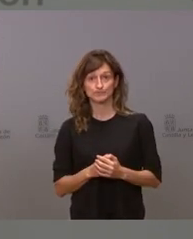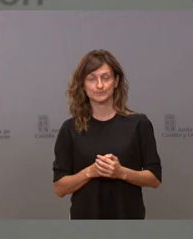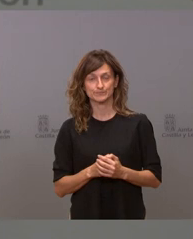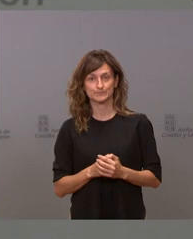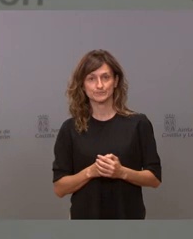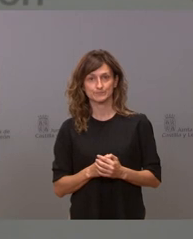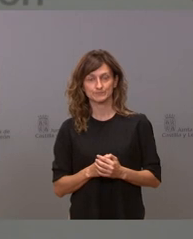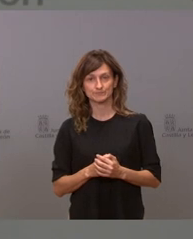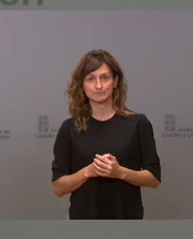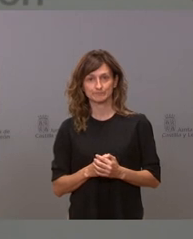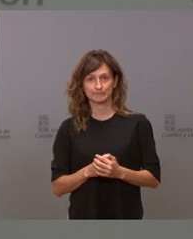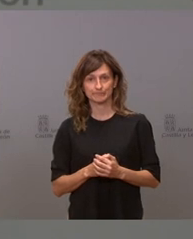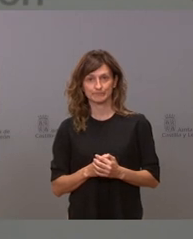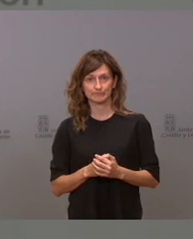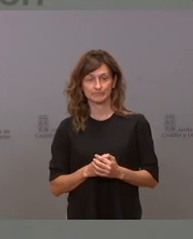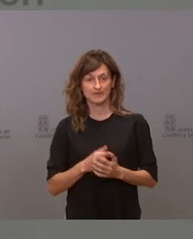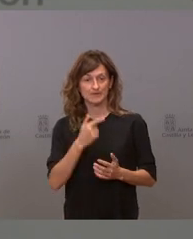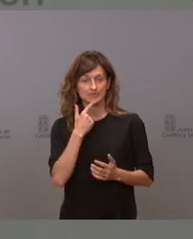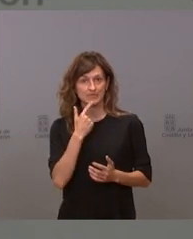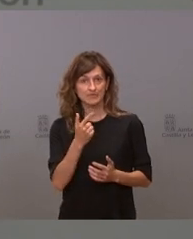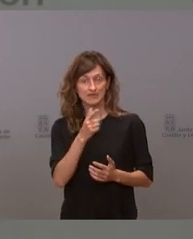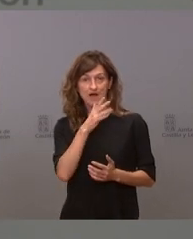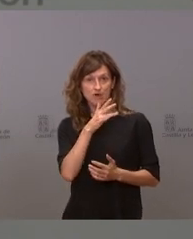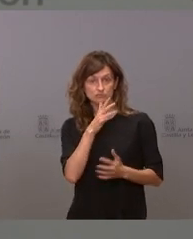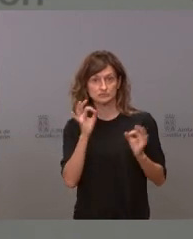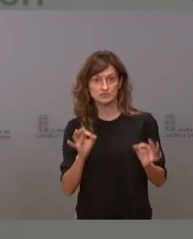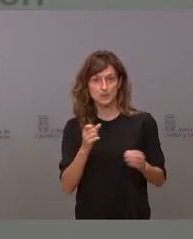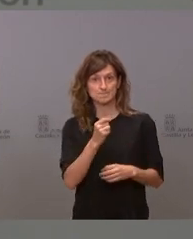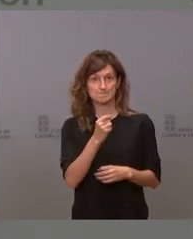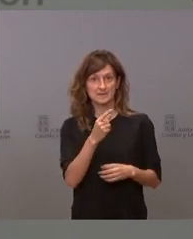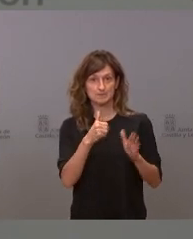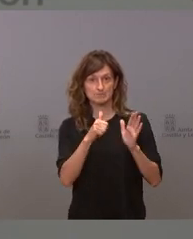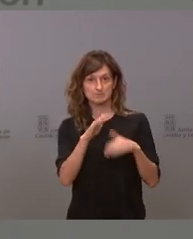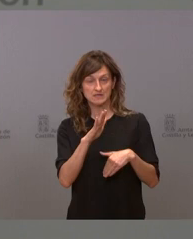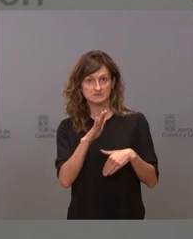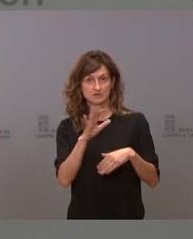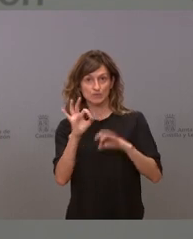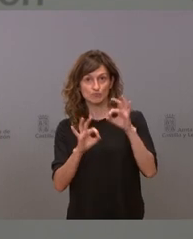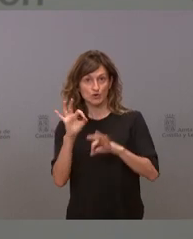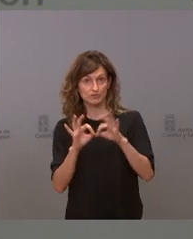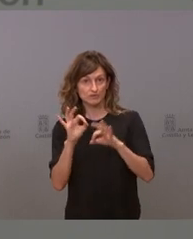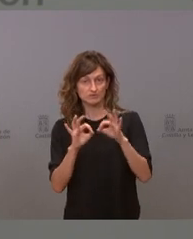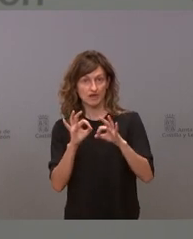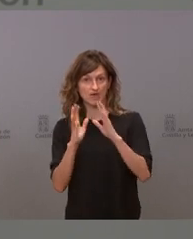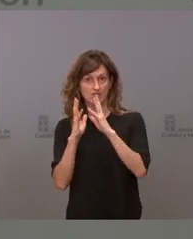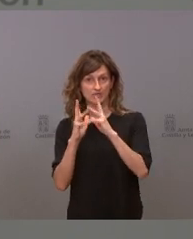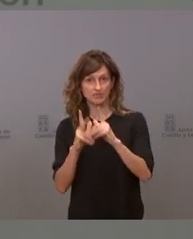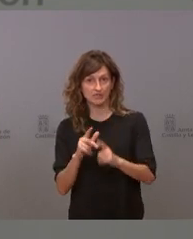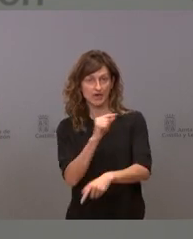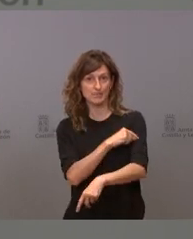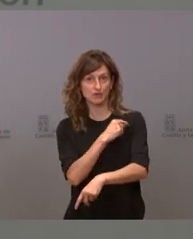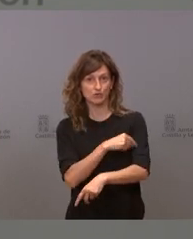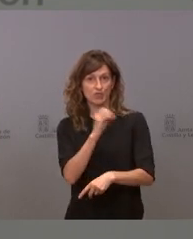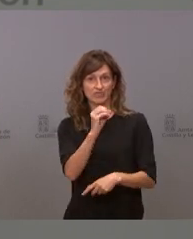no podemos decir nada más que ahora mismo de las mil y pico son una incidencia en vacunados